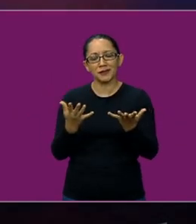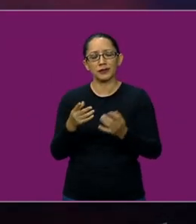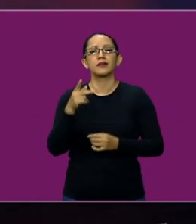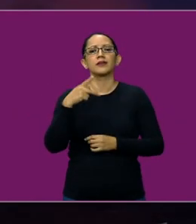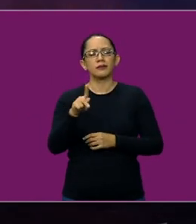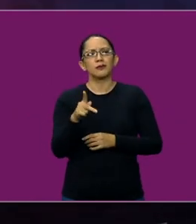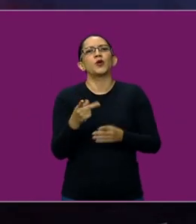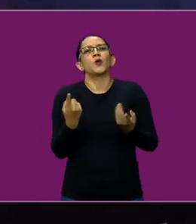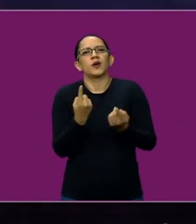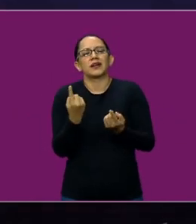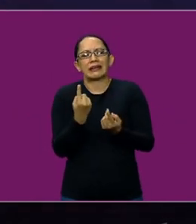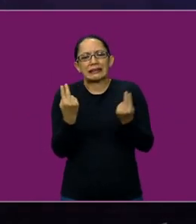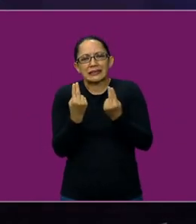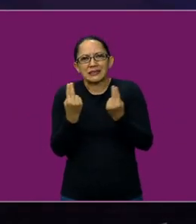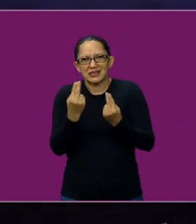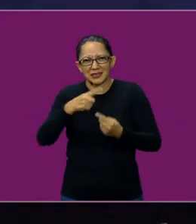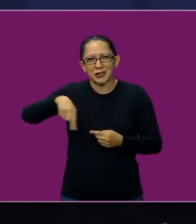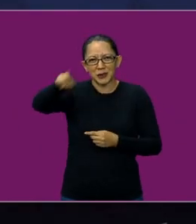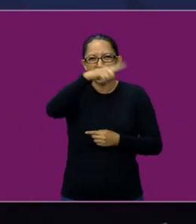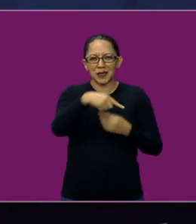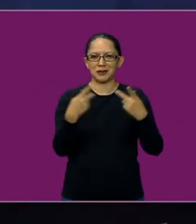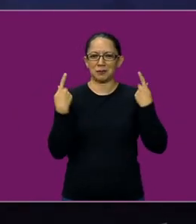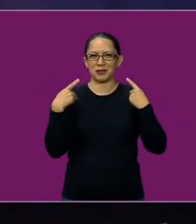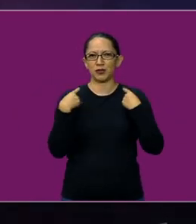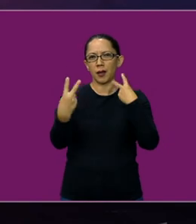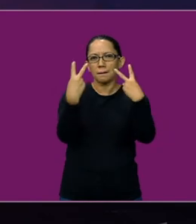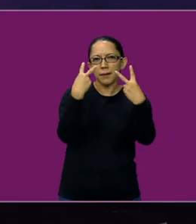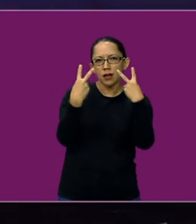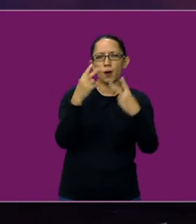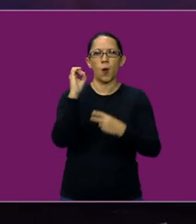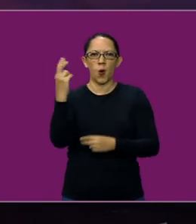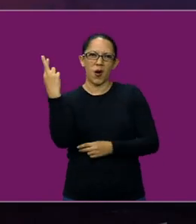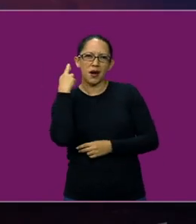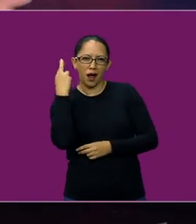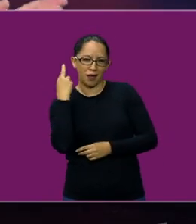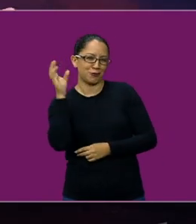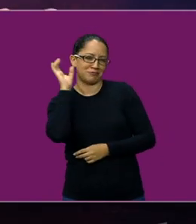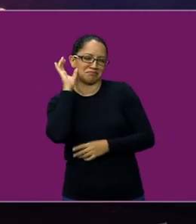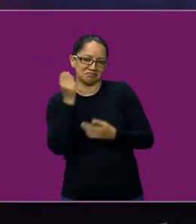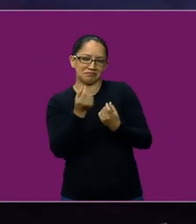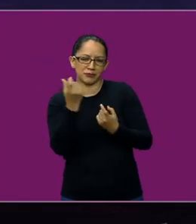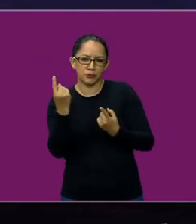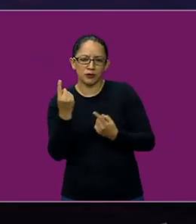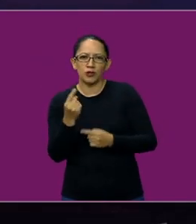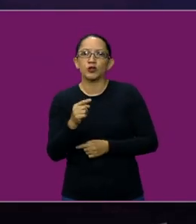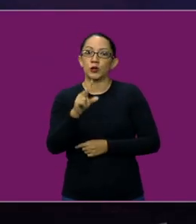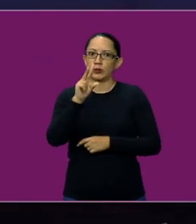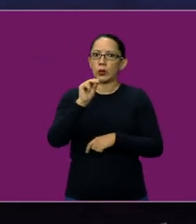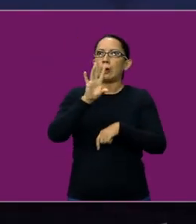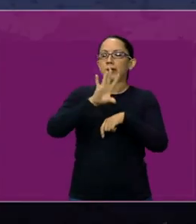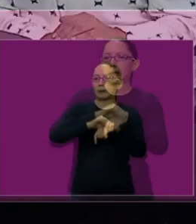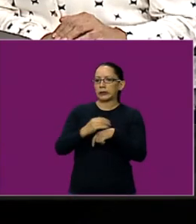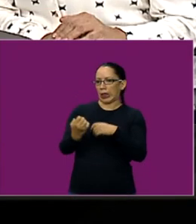que nos escucha, por supuesto, en la radio, no se deje engañar por lo que se ha vivido recientemente. De personas